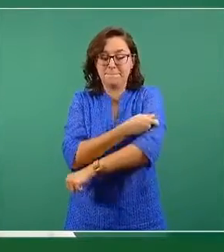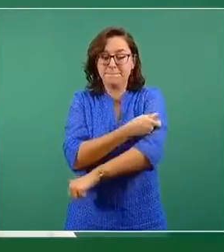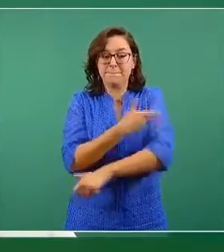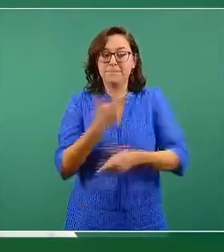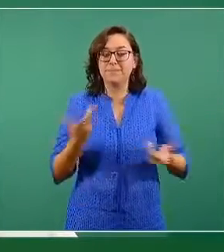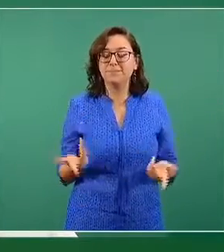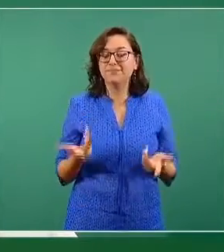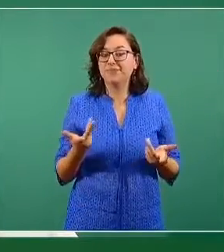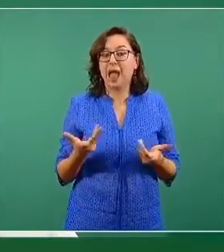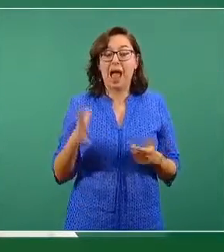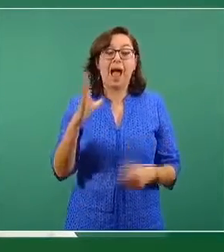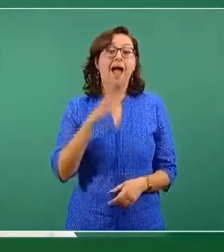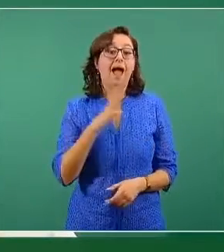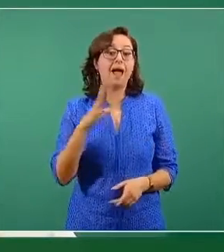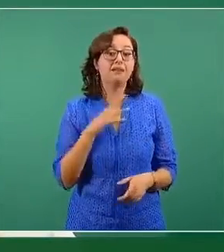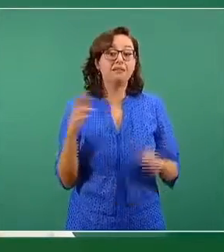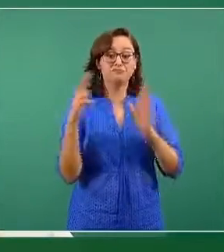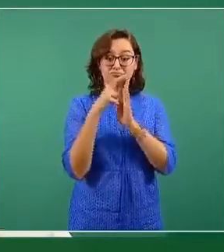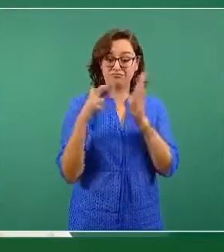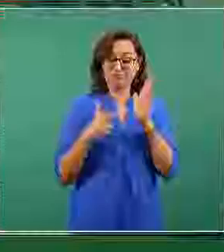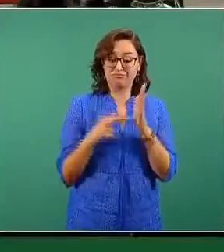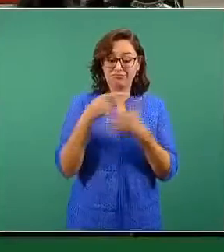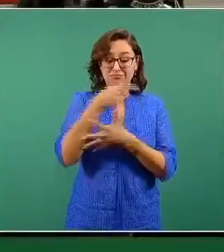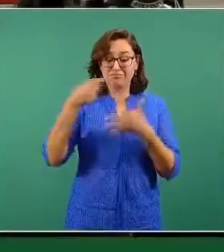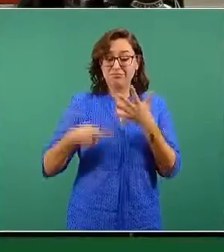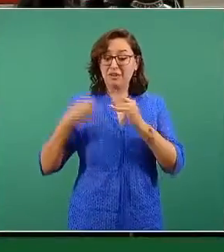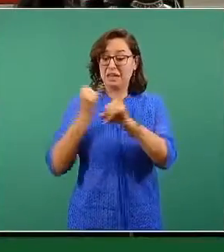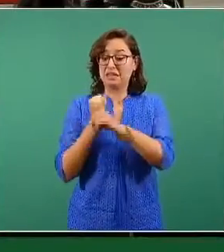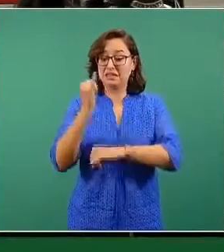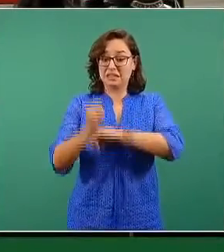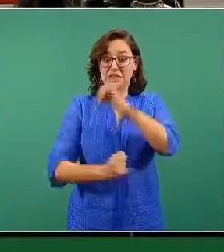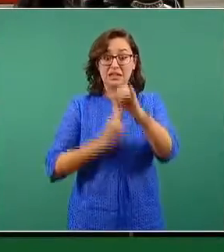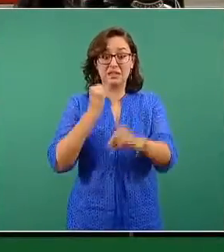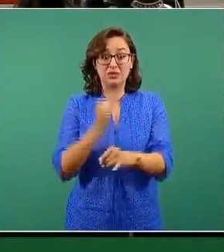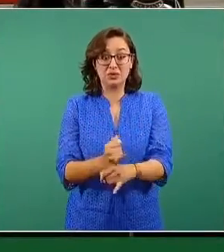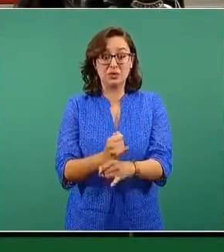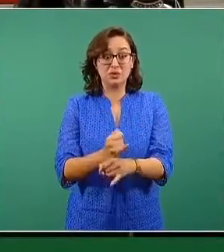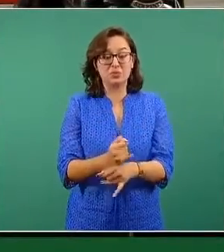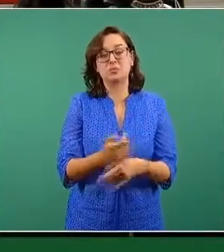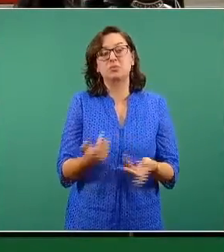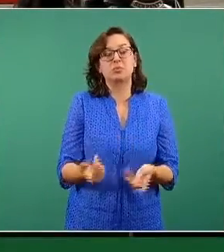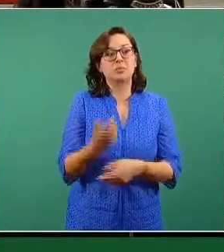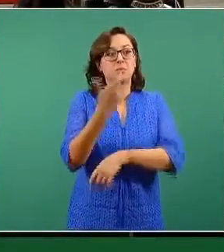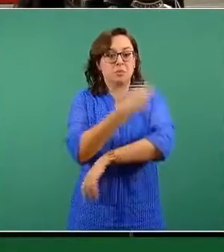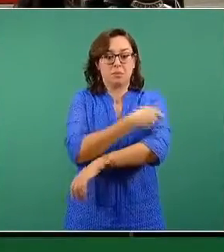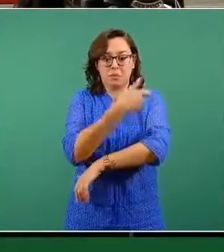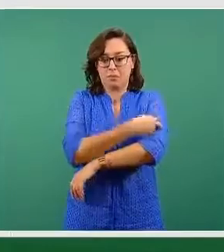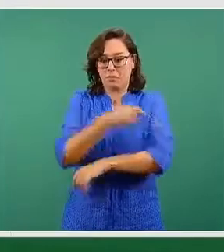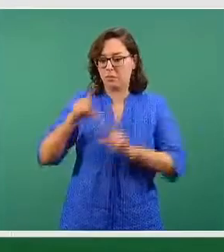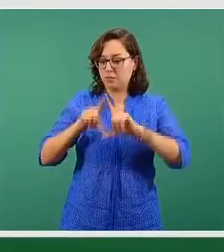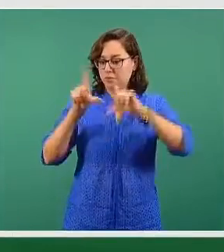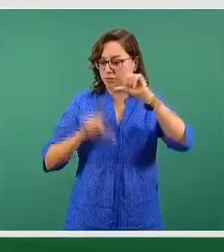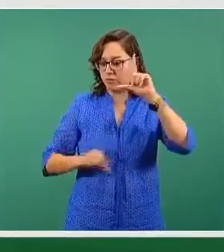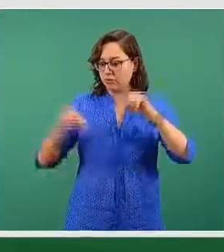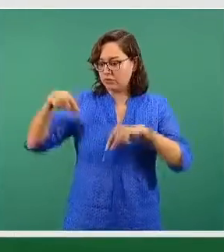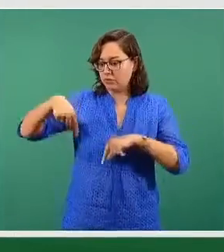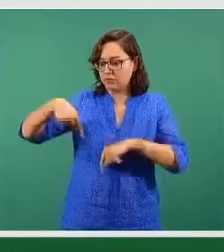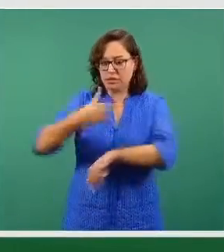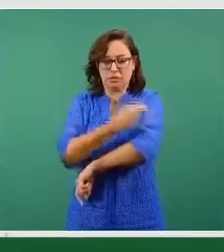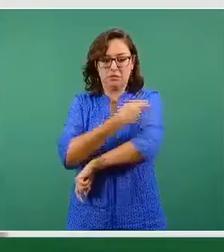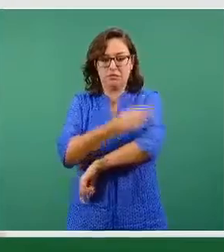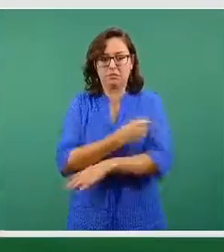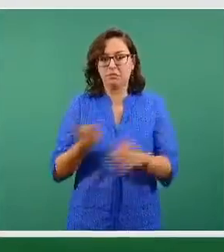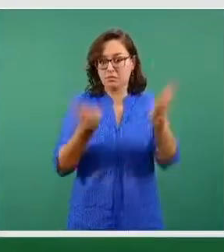factible o necesariamente lo óptimo que vacunas que se producen en un país para el uso en ese país